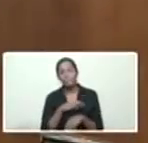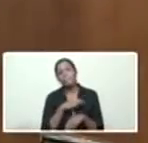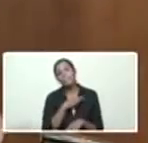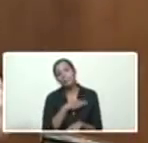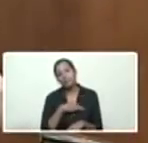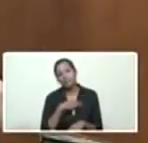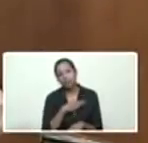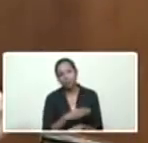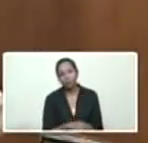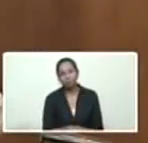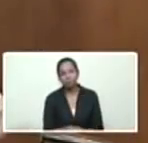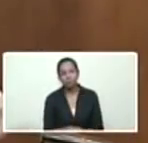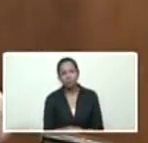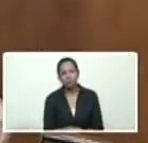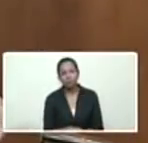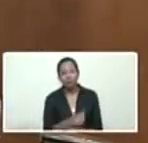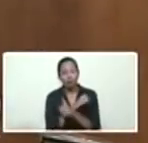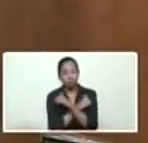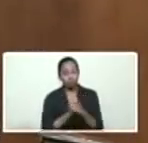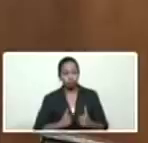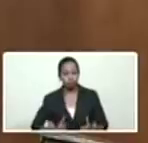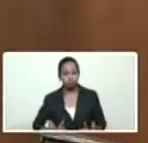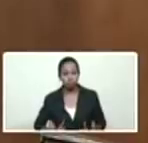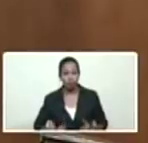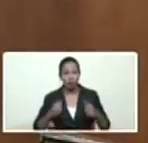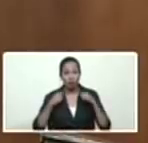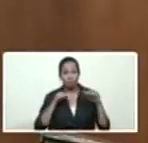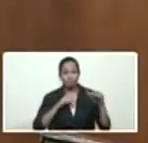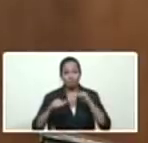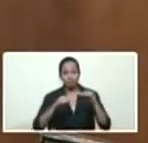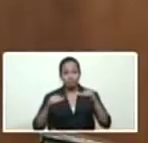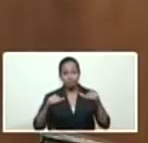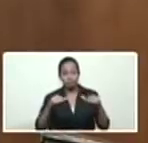Ceballos, la Fuerza Armada Nacional Bolivariana, desplegada.